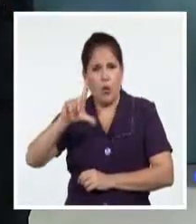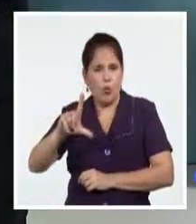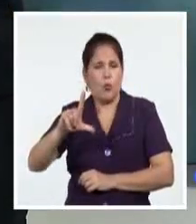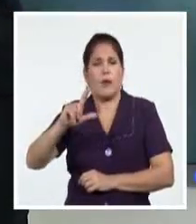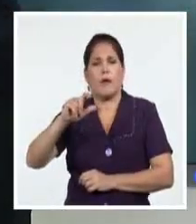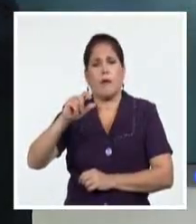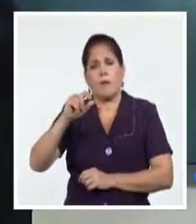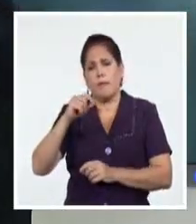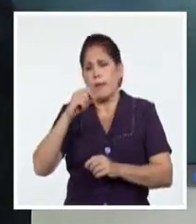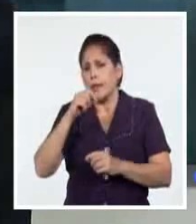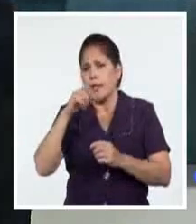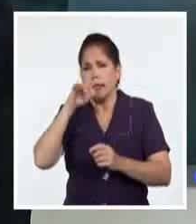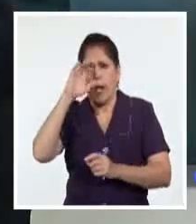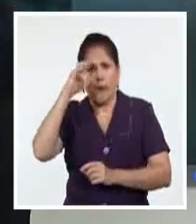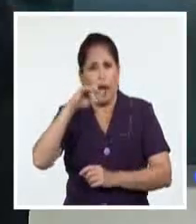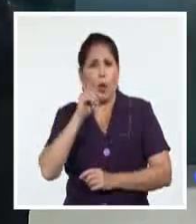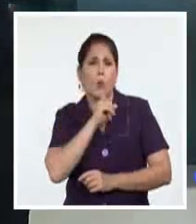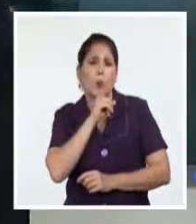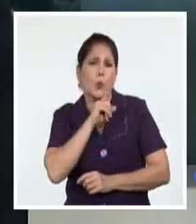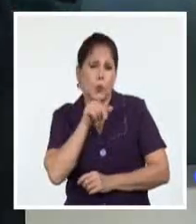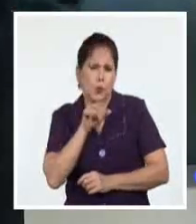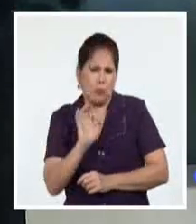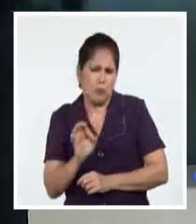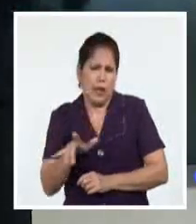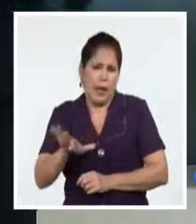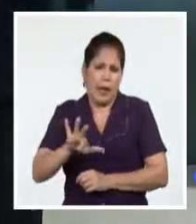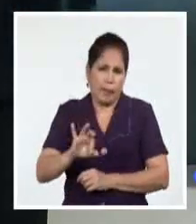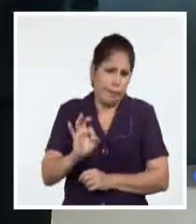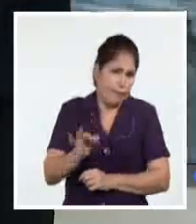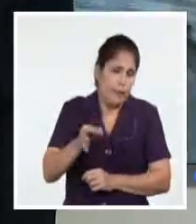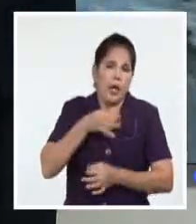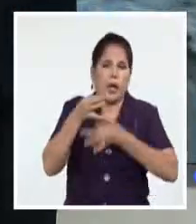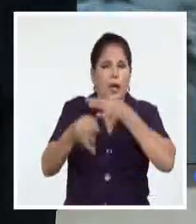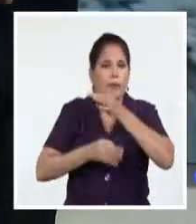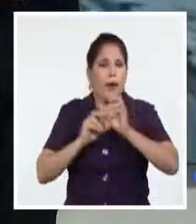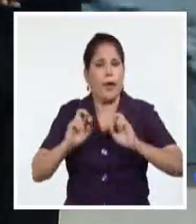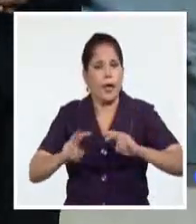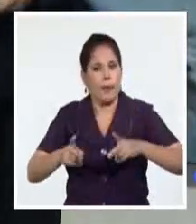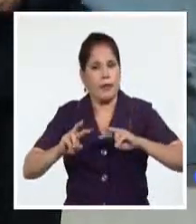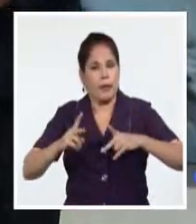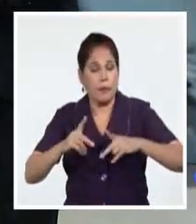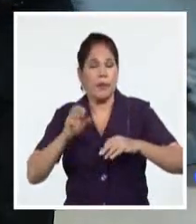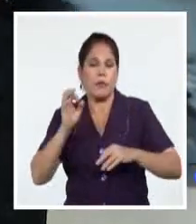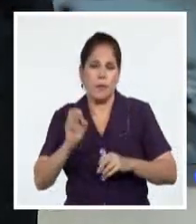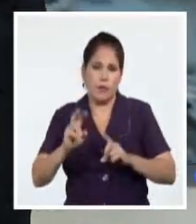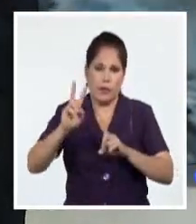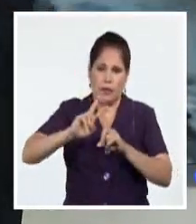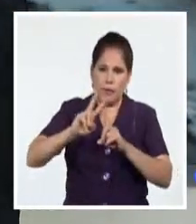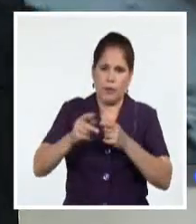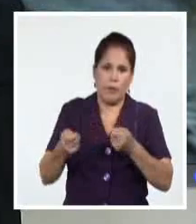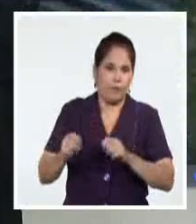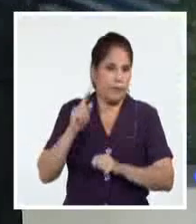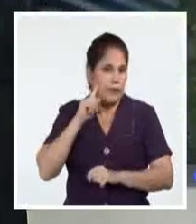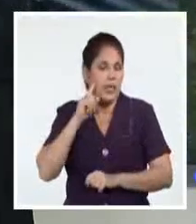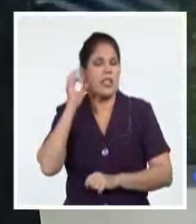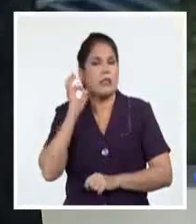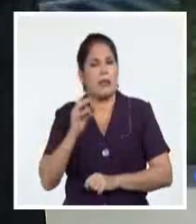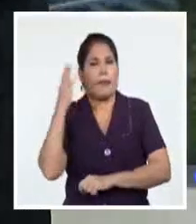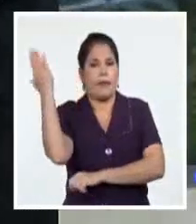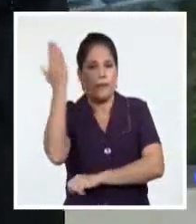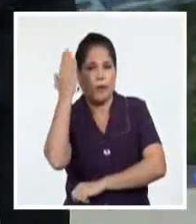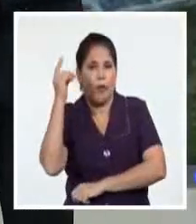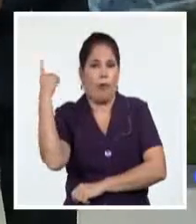Isabel Rubio, nombres que conocemos casi todos los cubanos de tanto repetirlos en nuestros medios, ciclón tras ciclón.